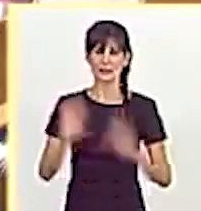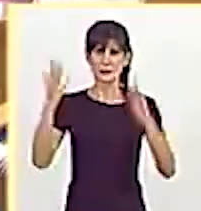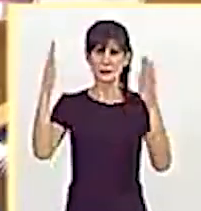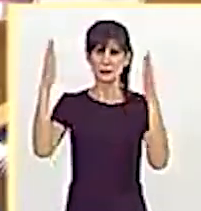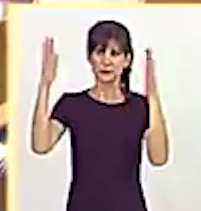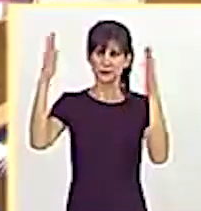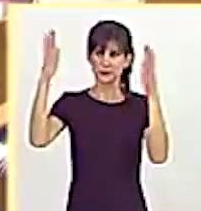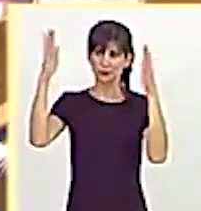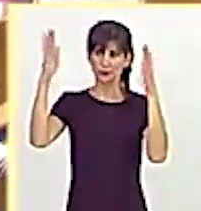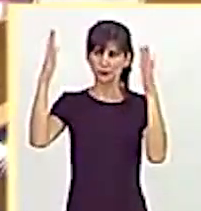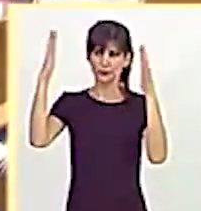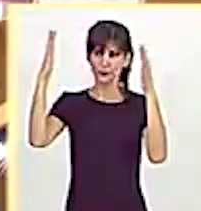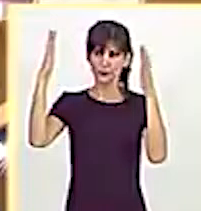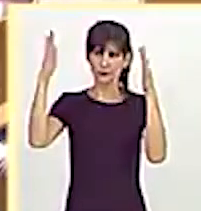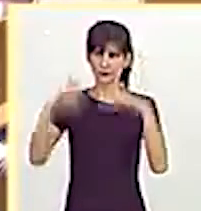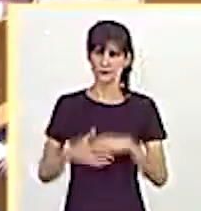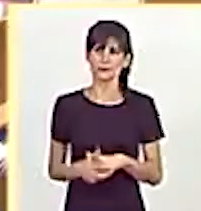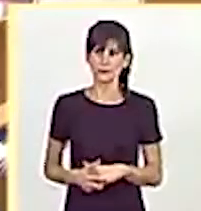Gracias, señora